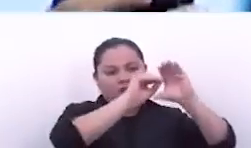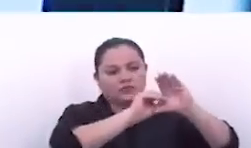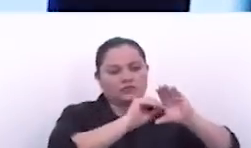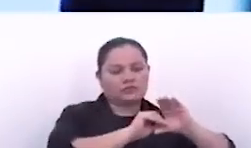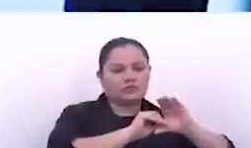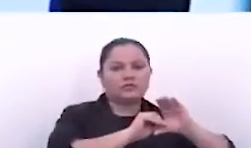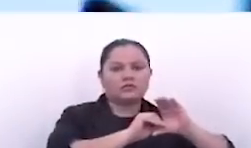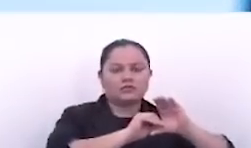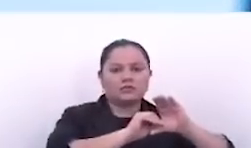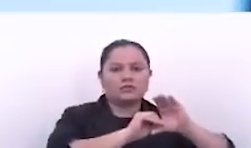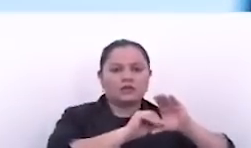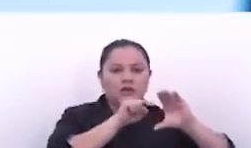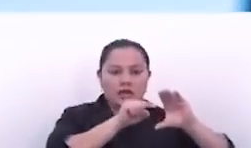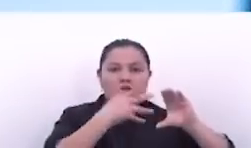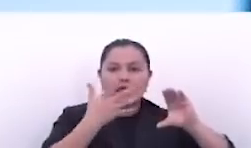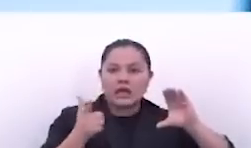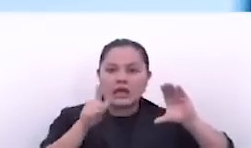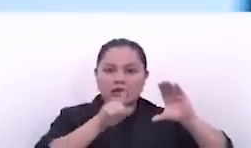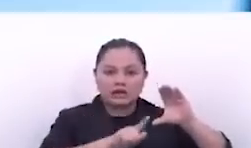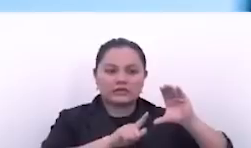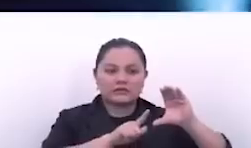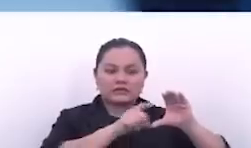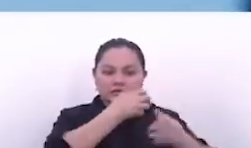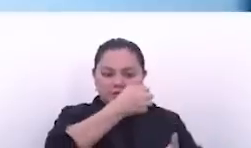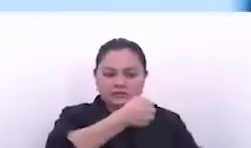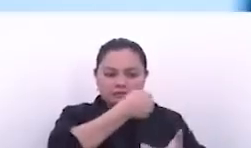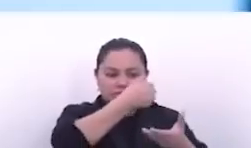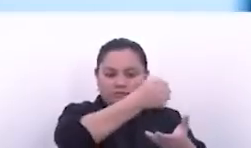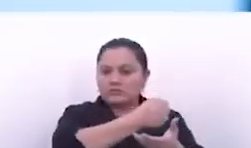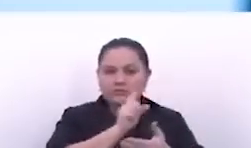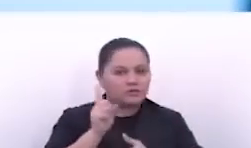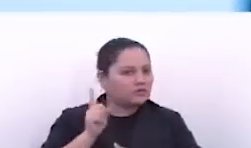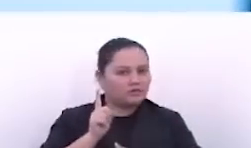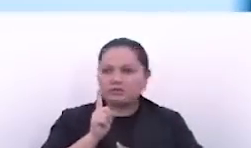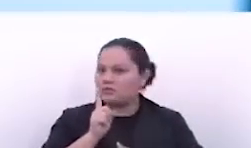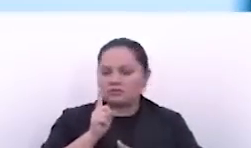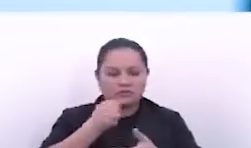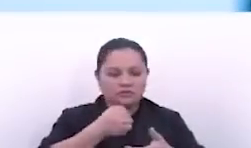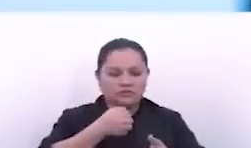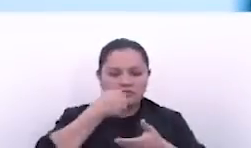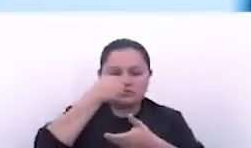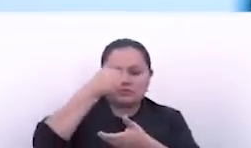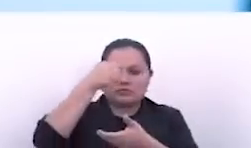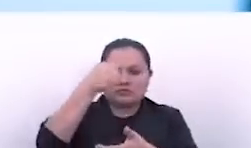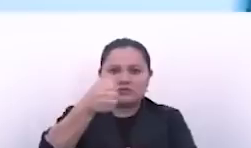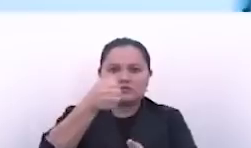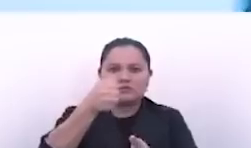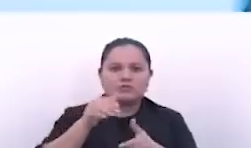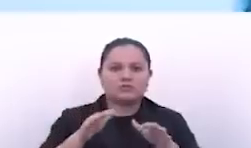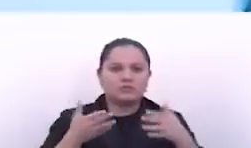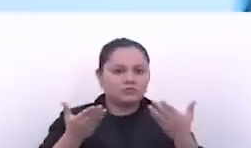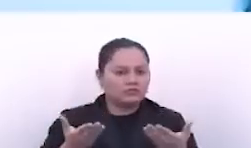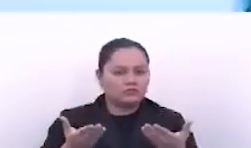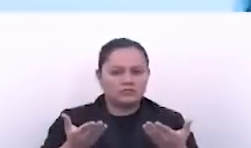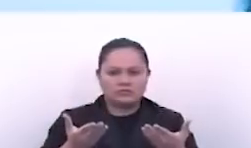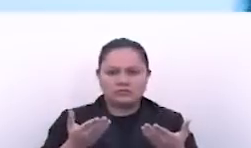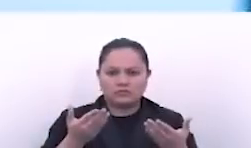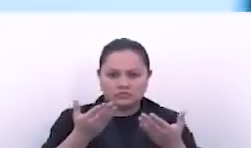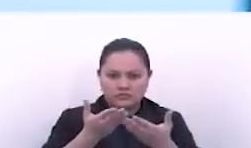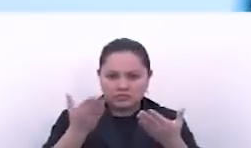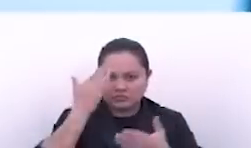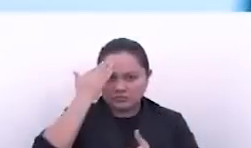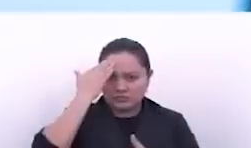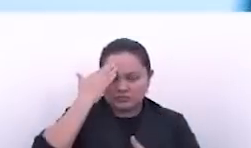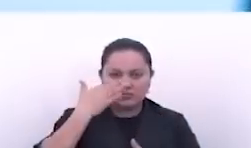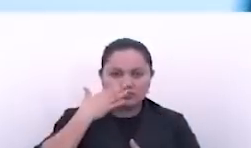con el abono y la semilla certificada, pero aún no entregan el paquete agrícola, que no se han dado cuenta